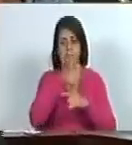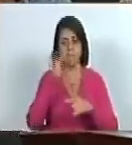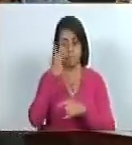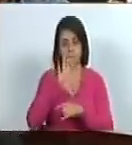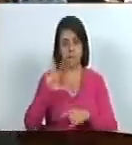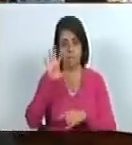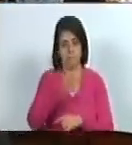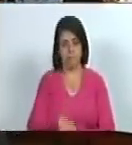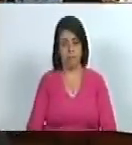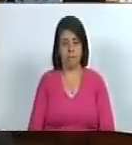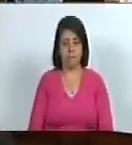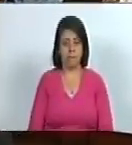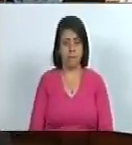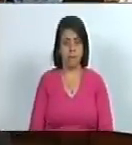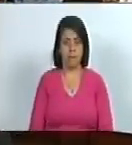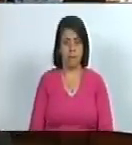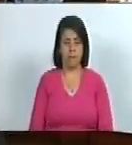Venezuela